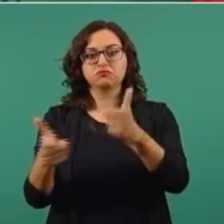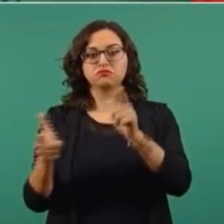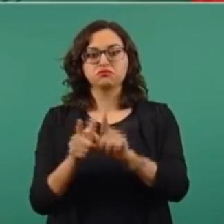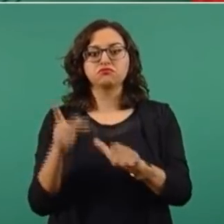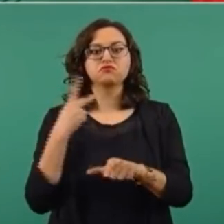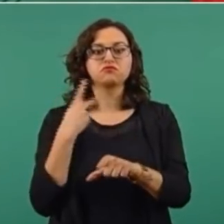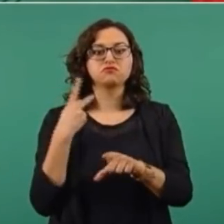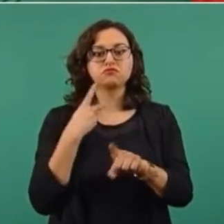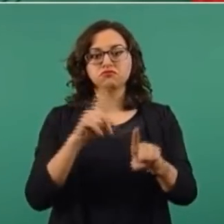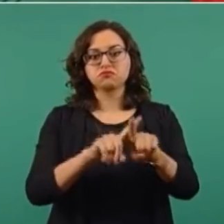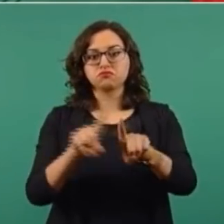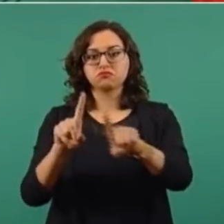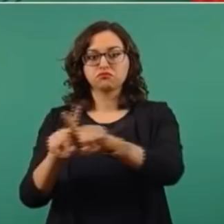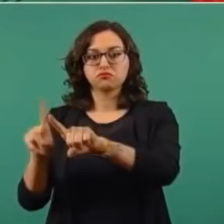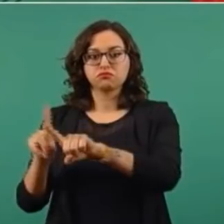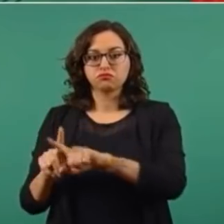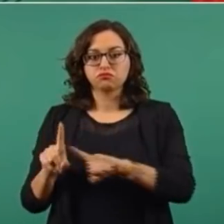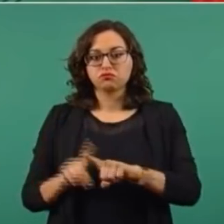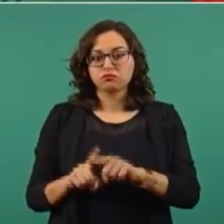hasta aquí.